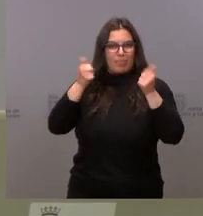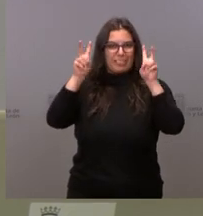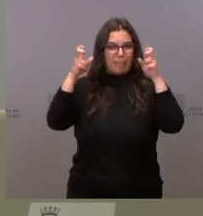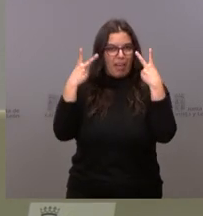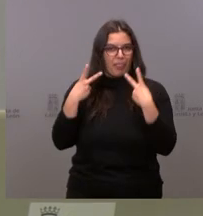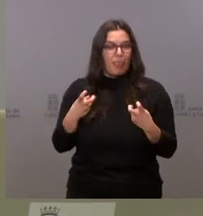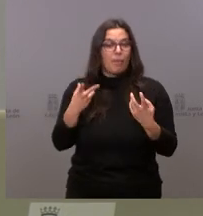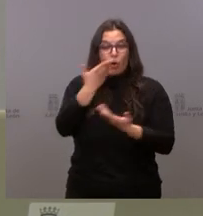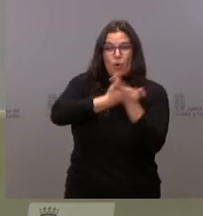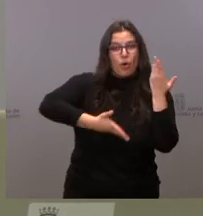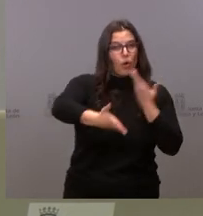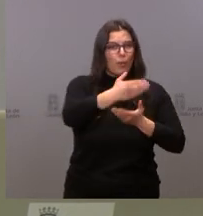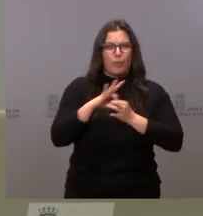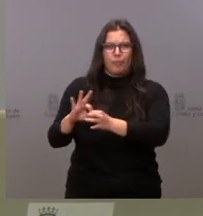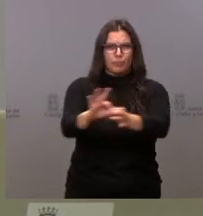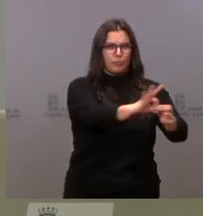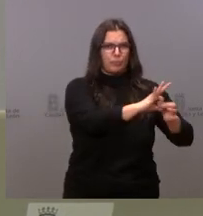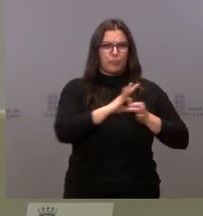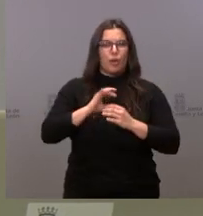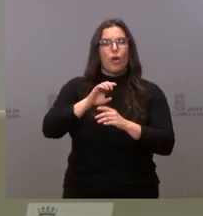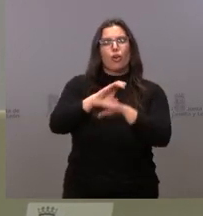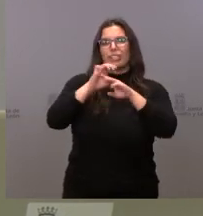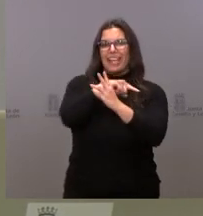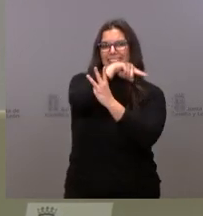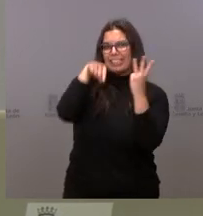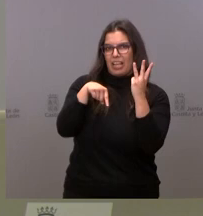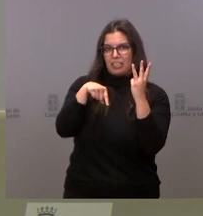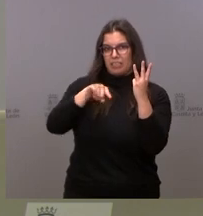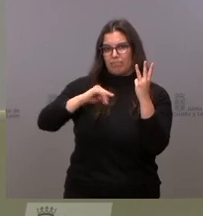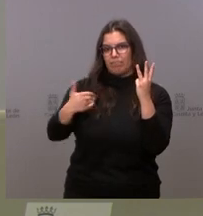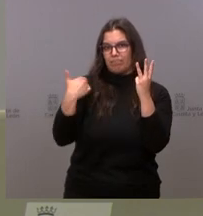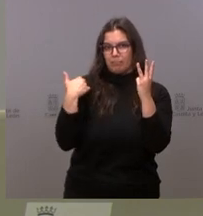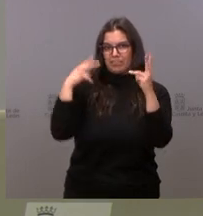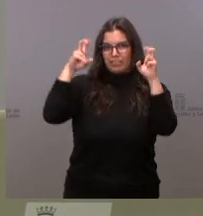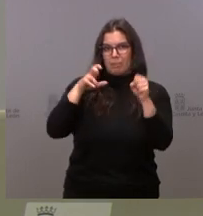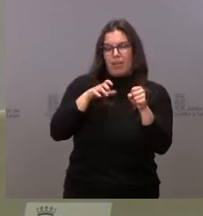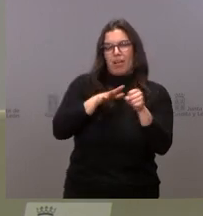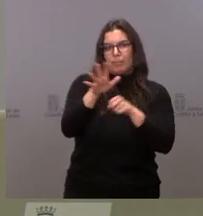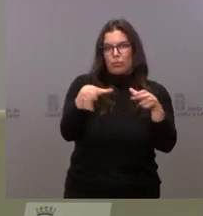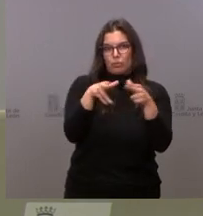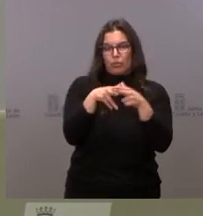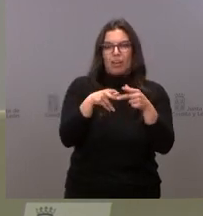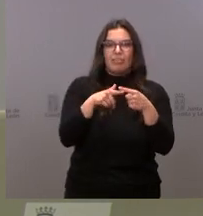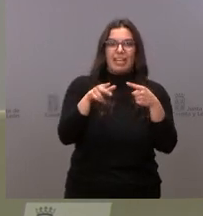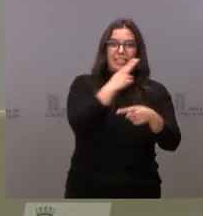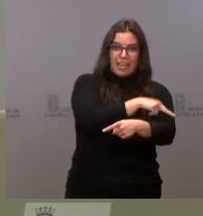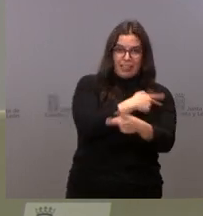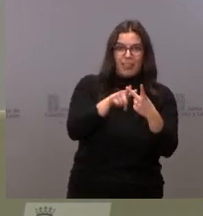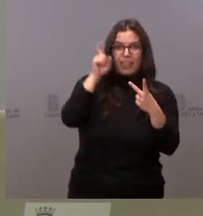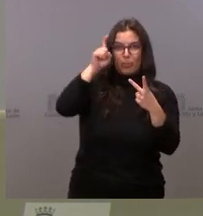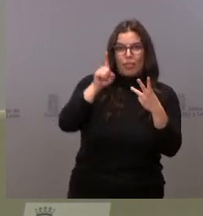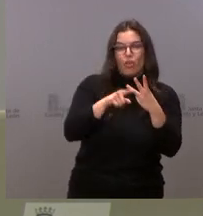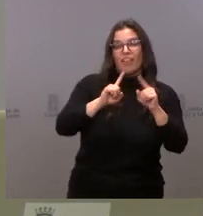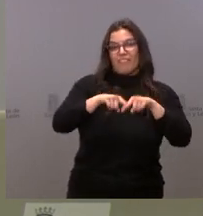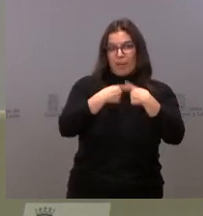pero la colaboración ha sido muy intensa por parte de las tres consejerías con competencias en el ámbito social, la Consejería de Sanidad, la de Educación y la de